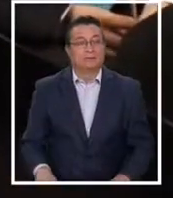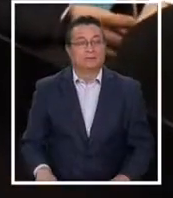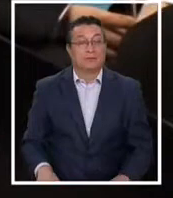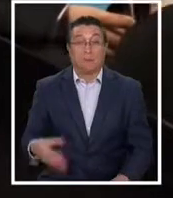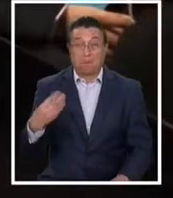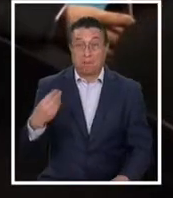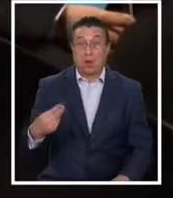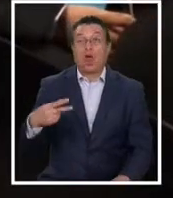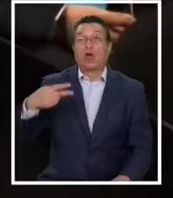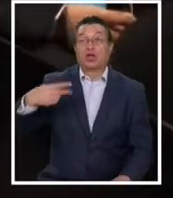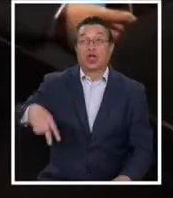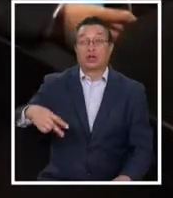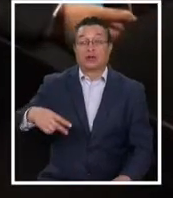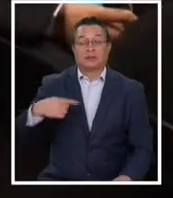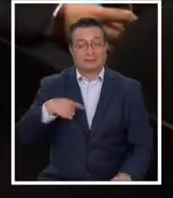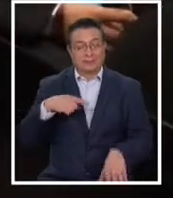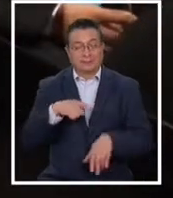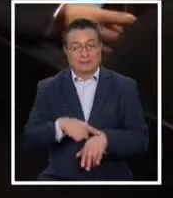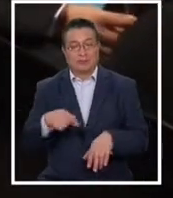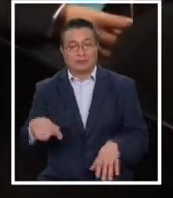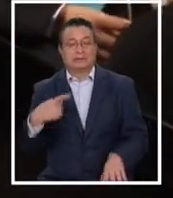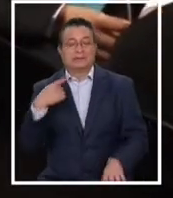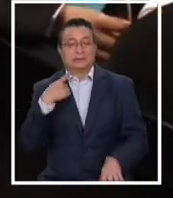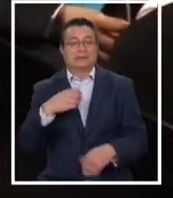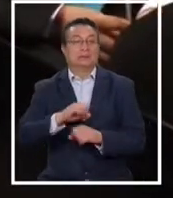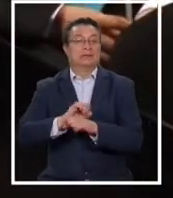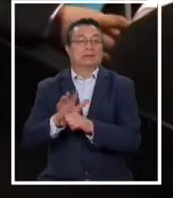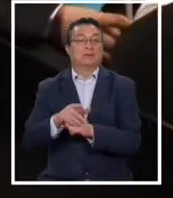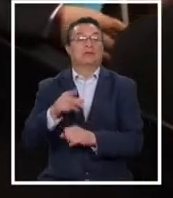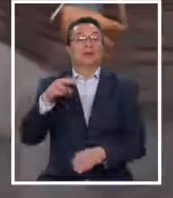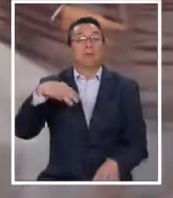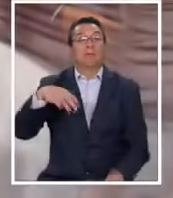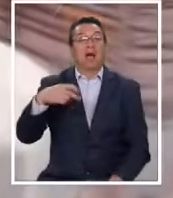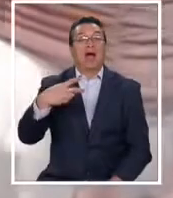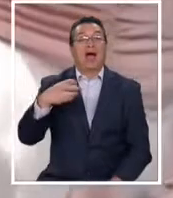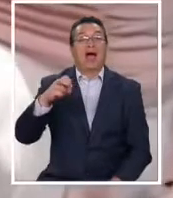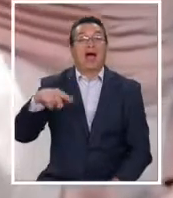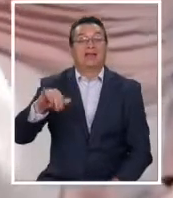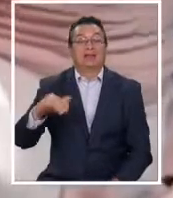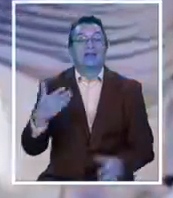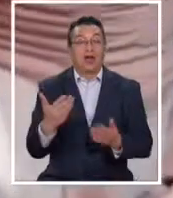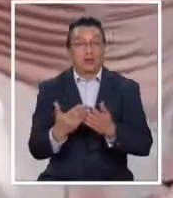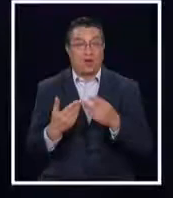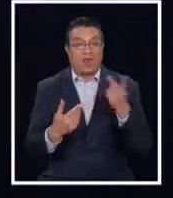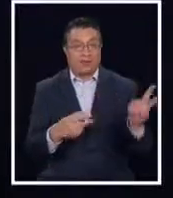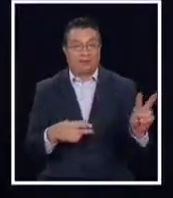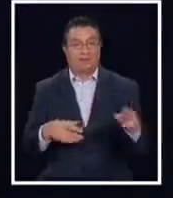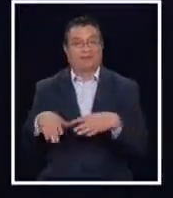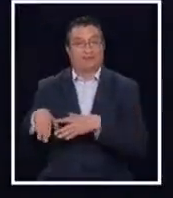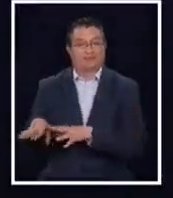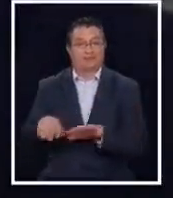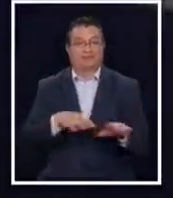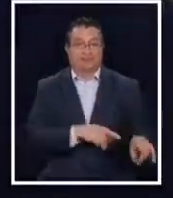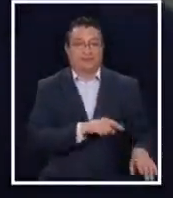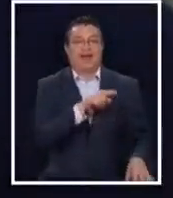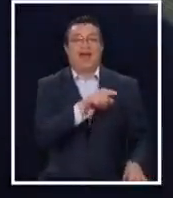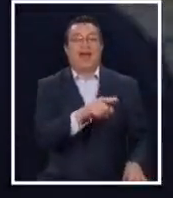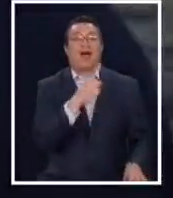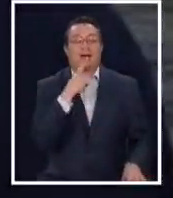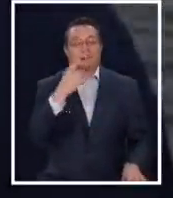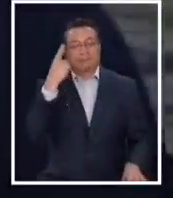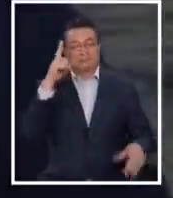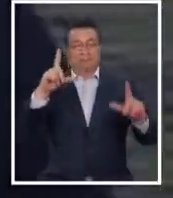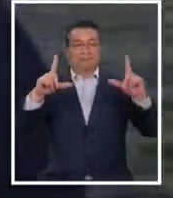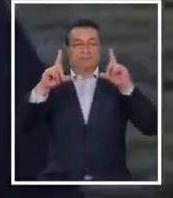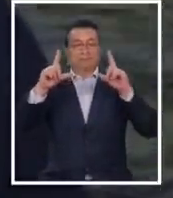Buenas noticias que en tiempos oscuros de pandemia iluminan a Mahani y a su escuela en Rapa Nui. Con el orgullo de tener a su mentora en el